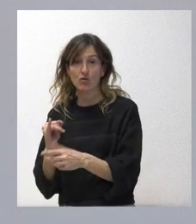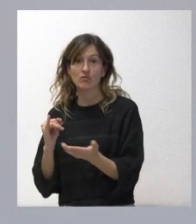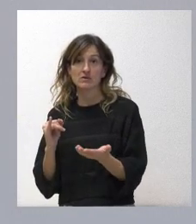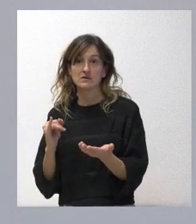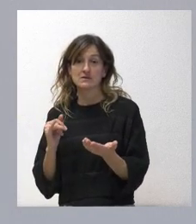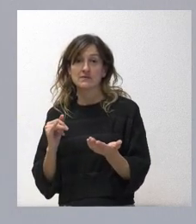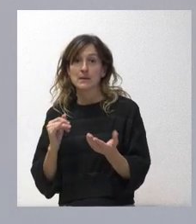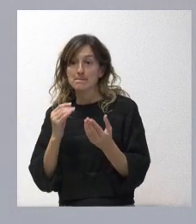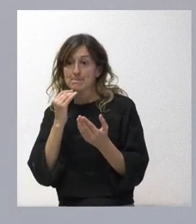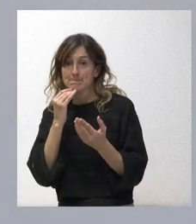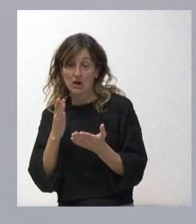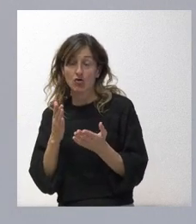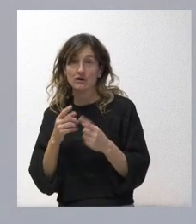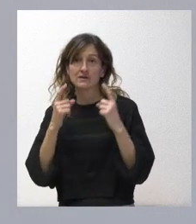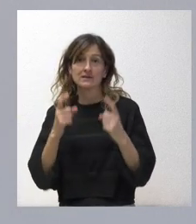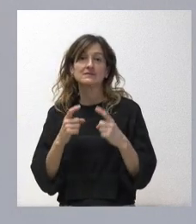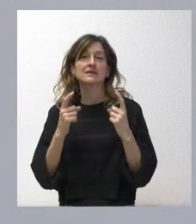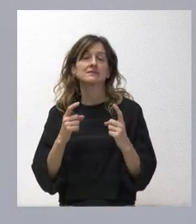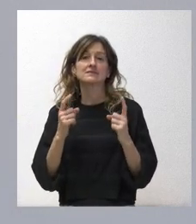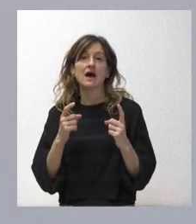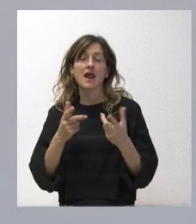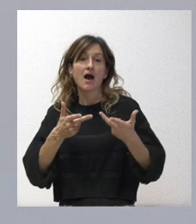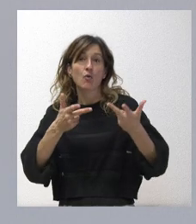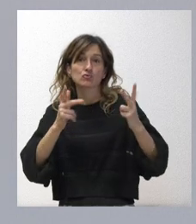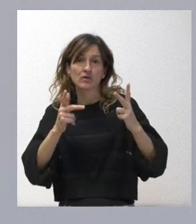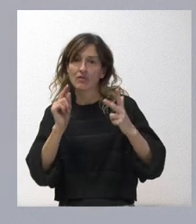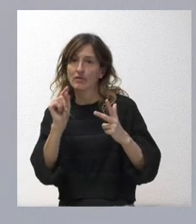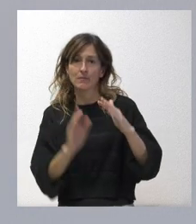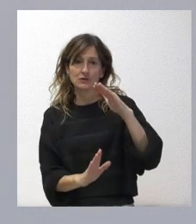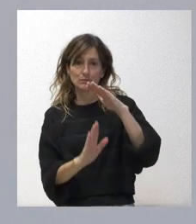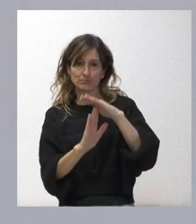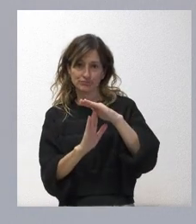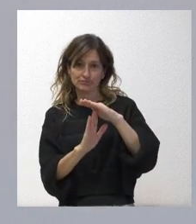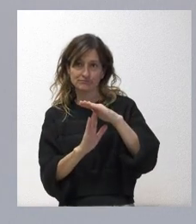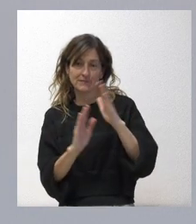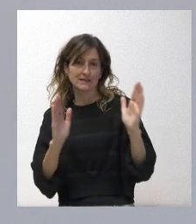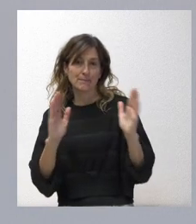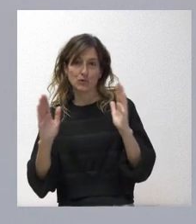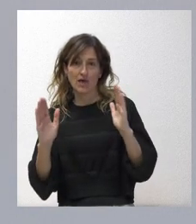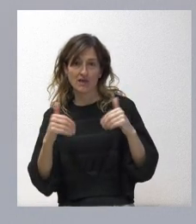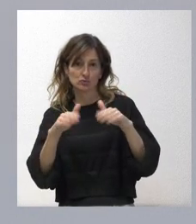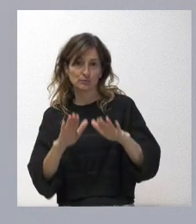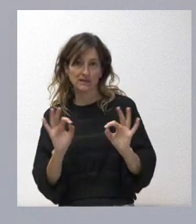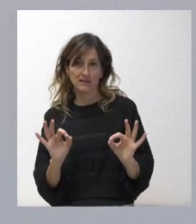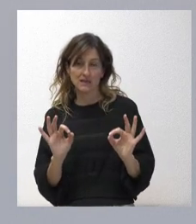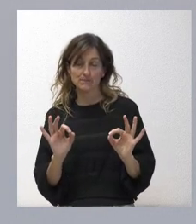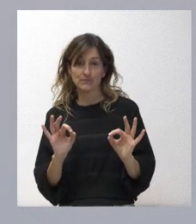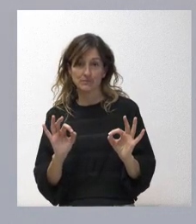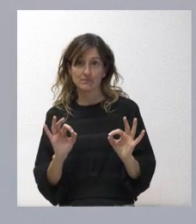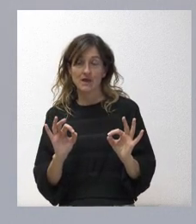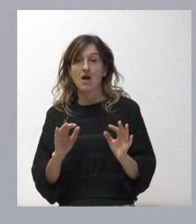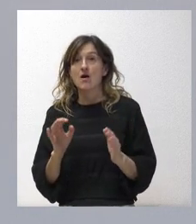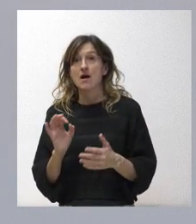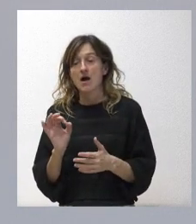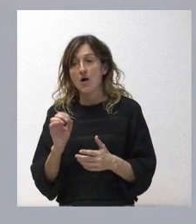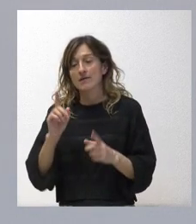no se permite en este momento la autorización y se suspende con carácter momentáneo mientras se actúa sobre el fondo de